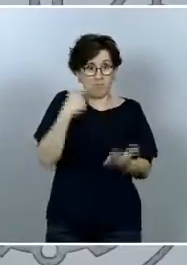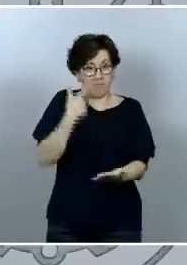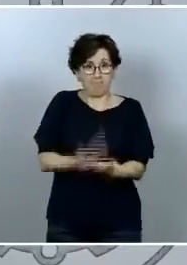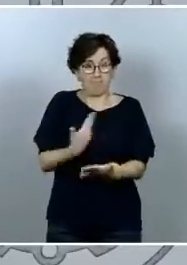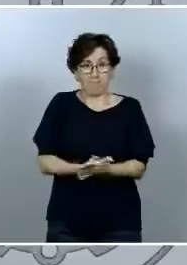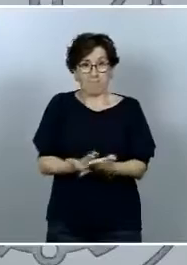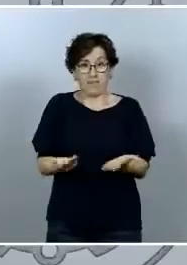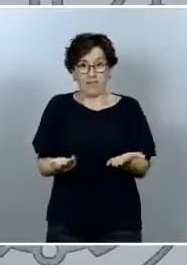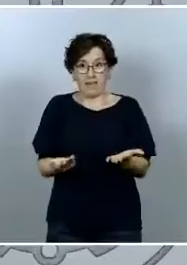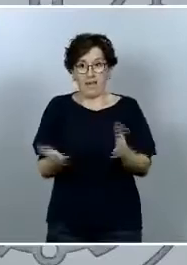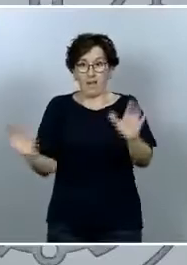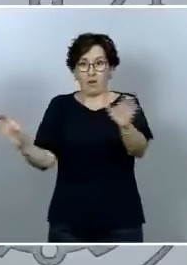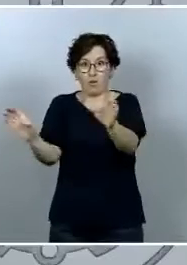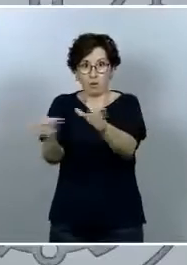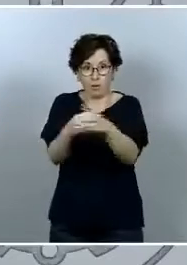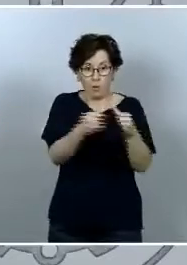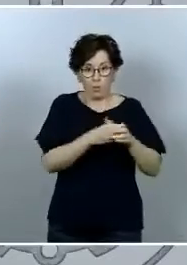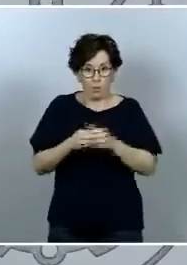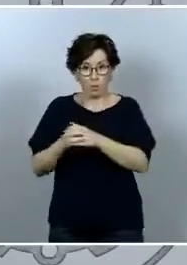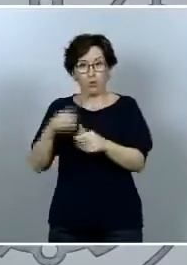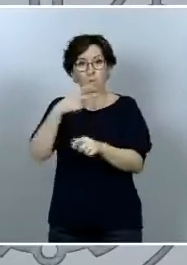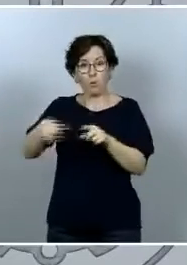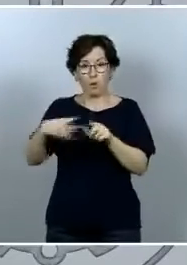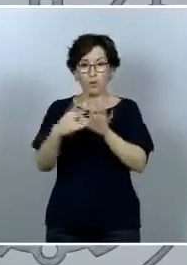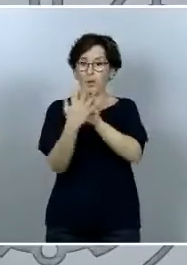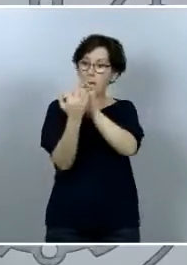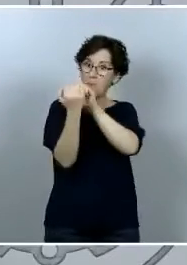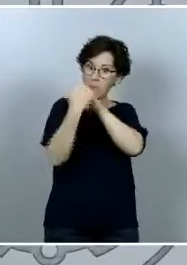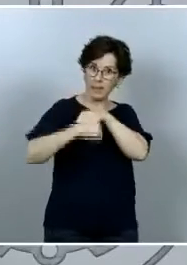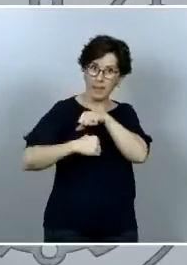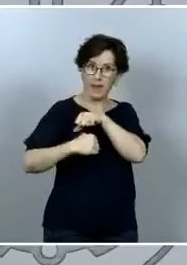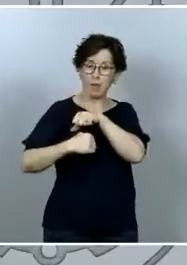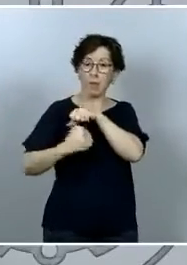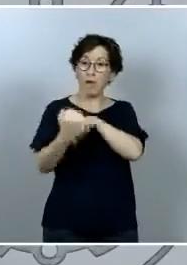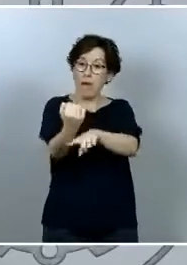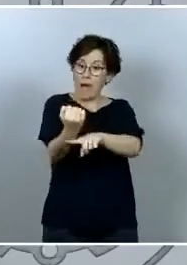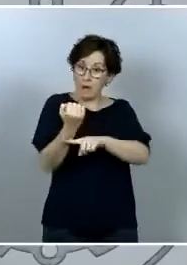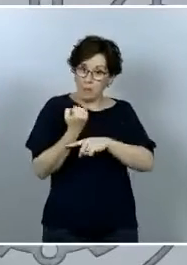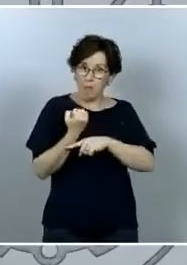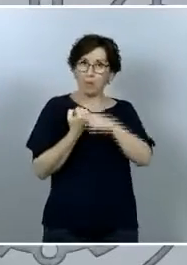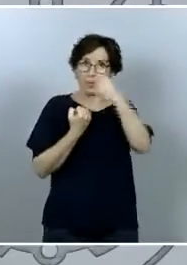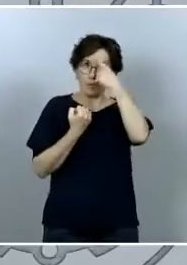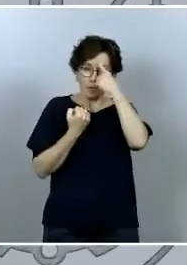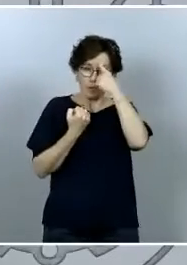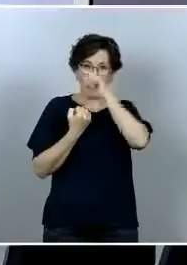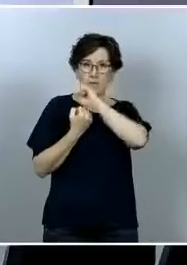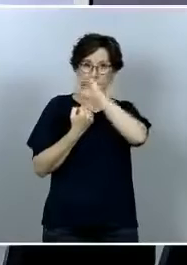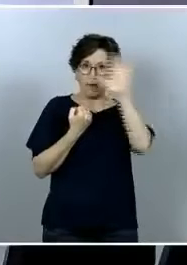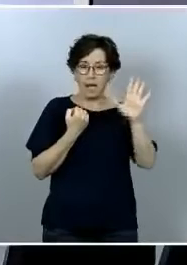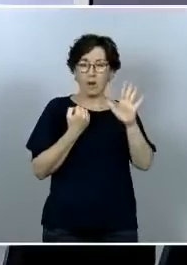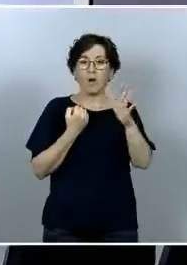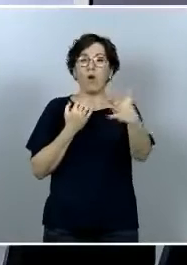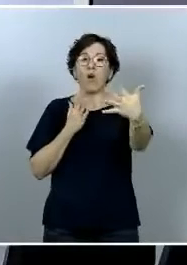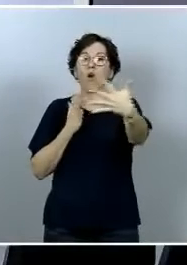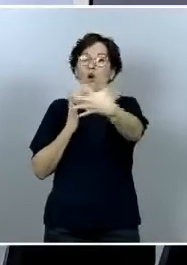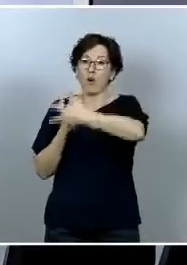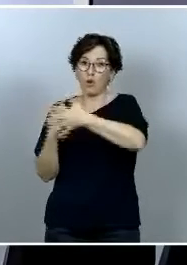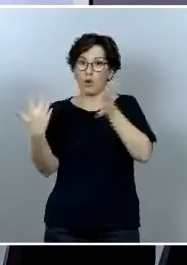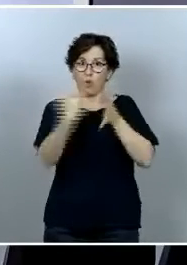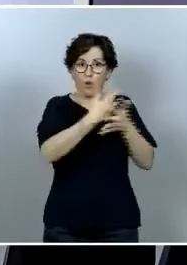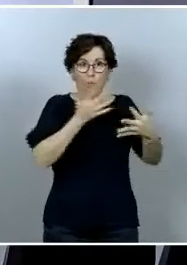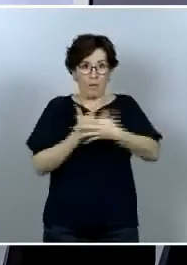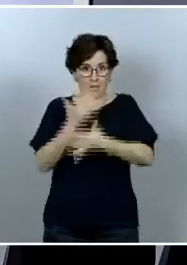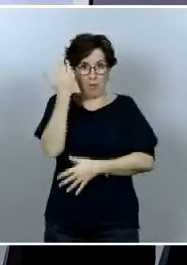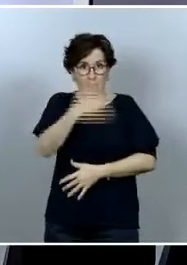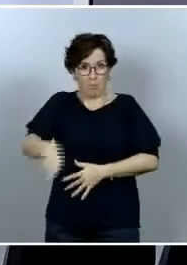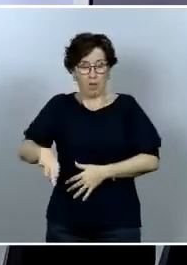los grupos parlamentarios han pactado los diferentes apoyos teniendo en cuenta que todos fueran compatibles entre sí y en este caso pues